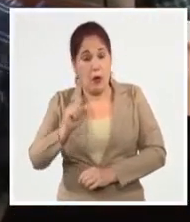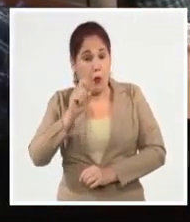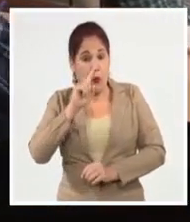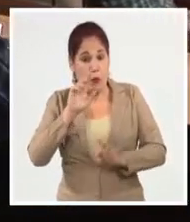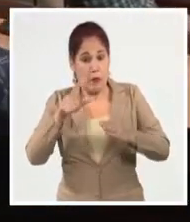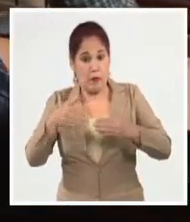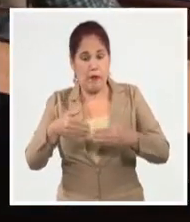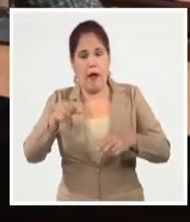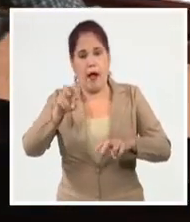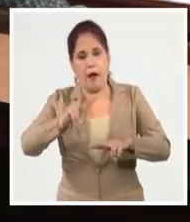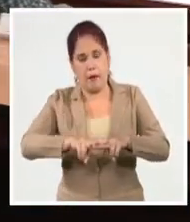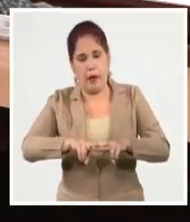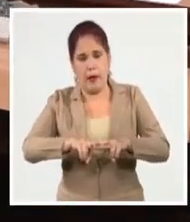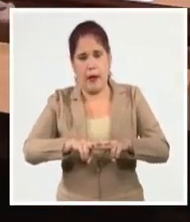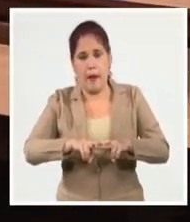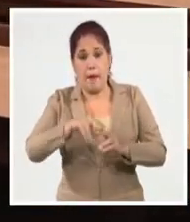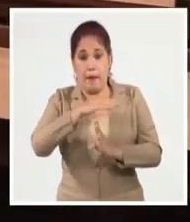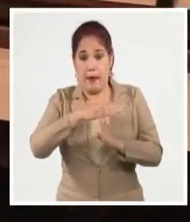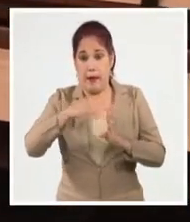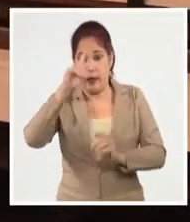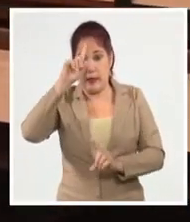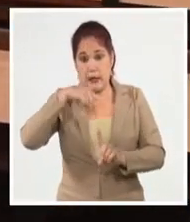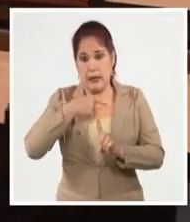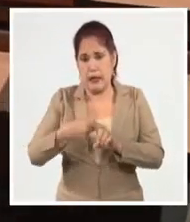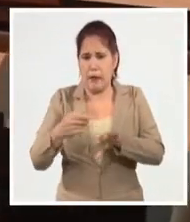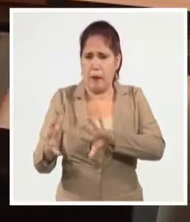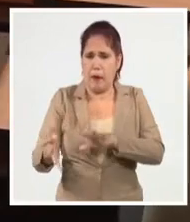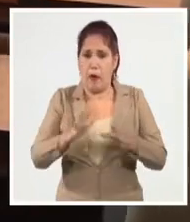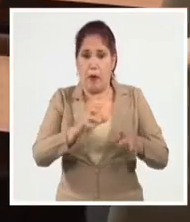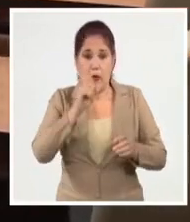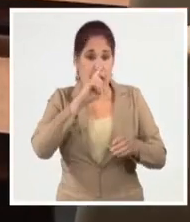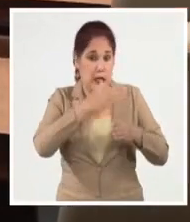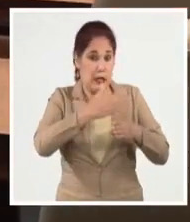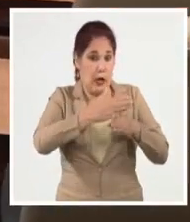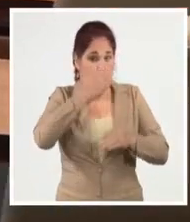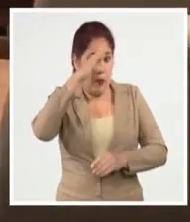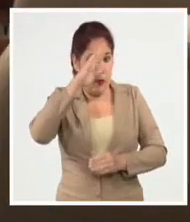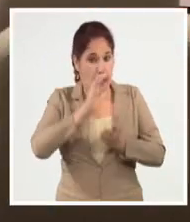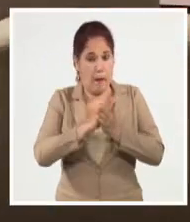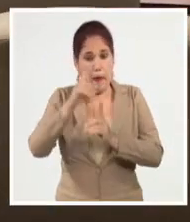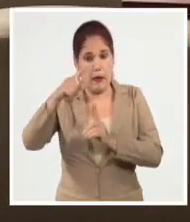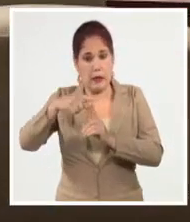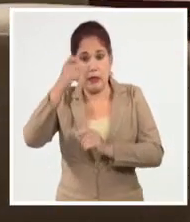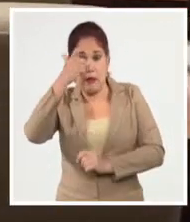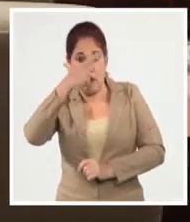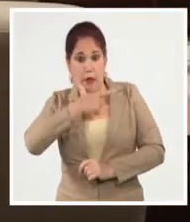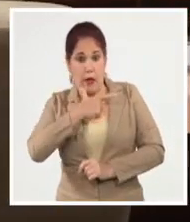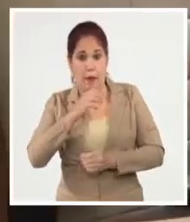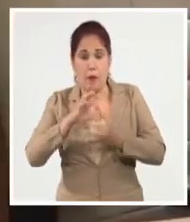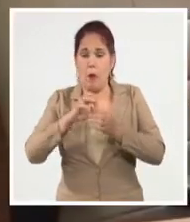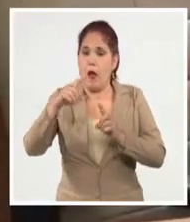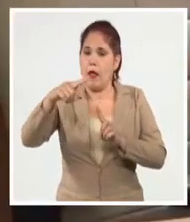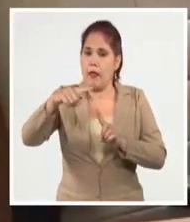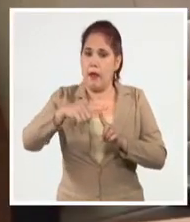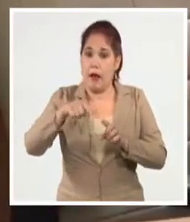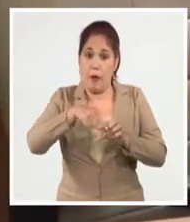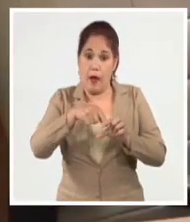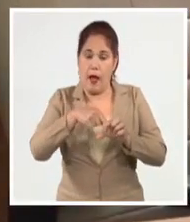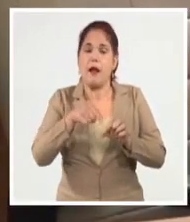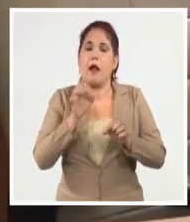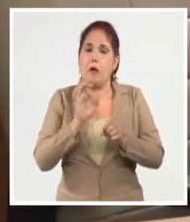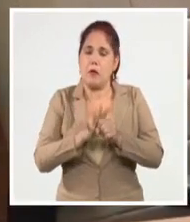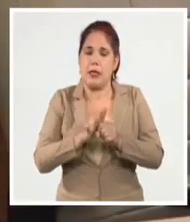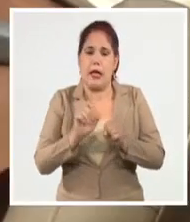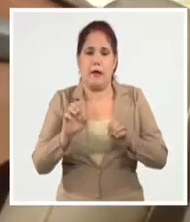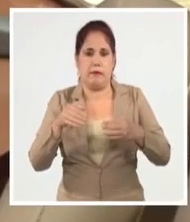Habana. Y para mediados de septiembre debe finalizar en Santiago de Cuba, Matanzas, Ciego de Ávila, Guantánamo y la Isla de la Juventud.